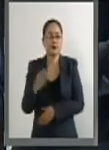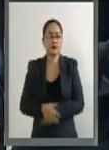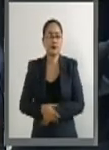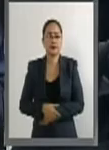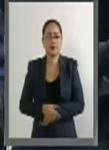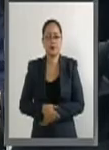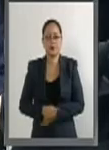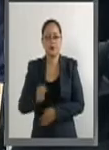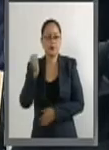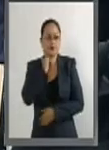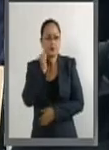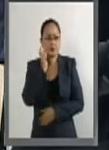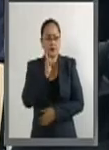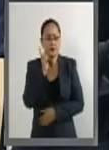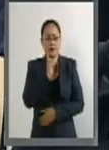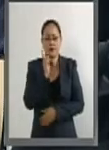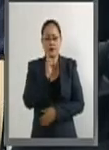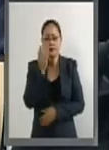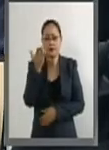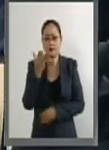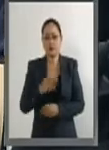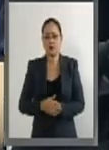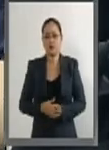escaño de la senadora...